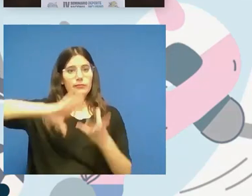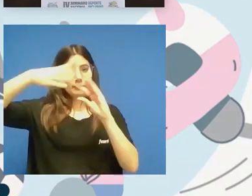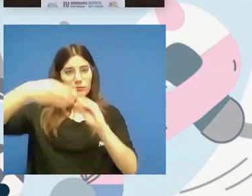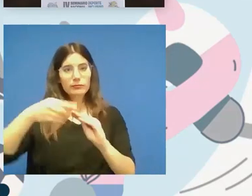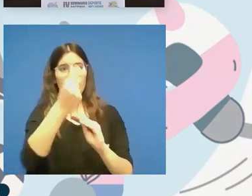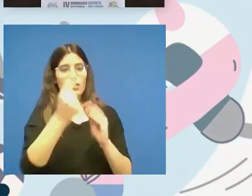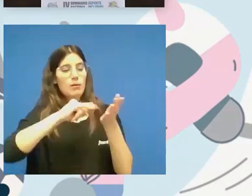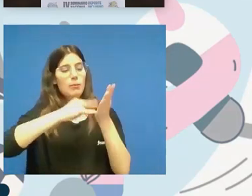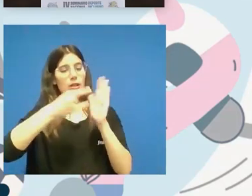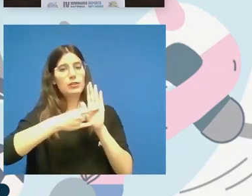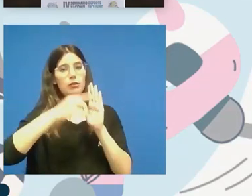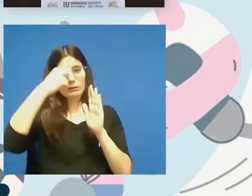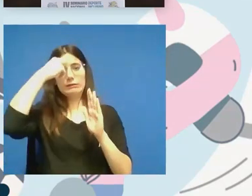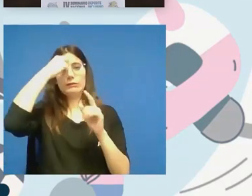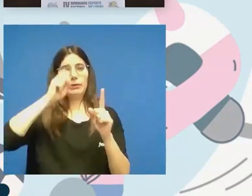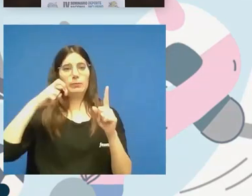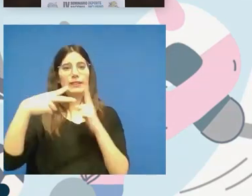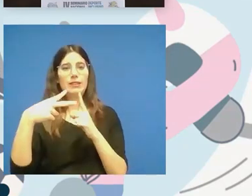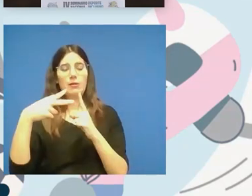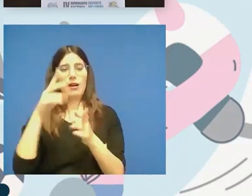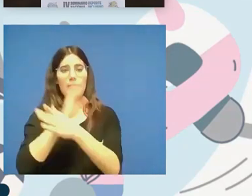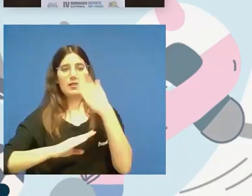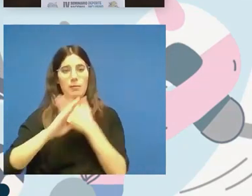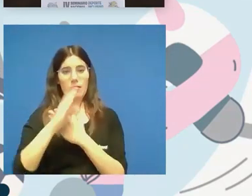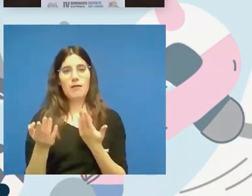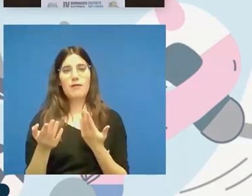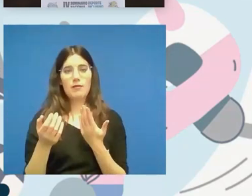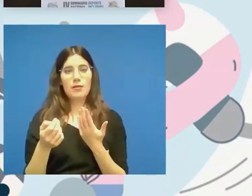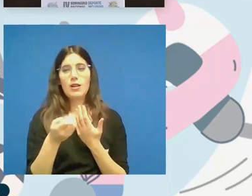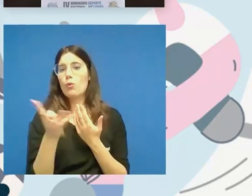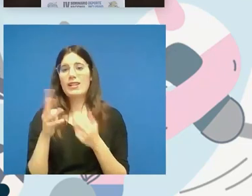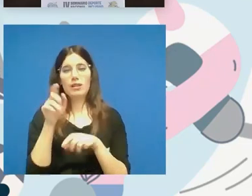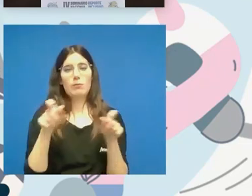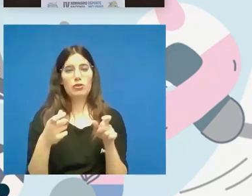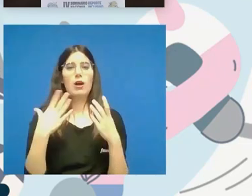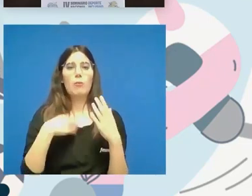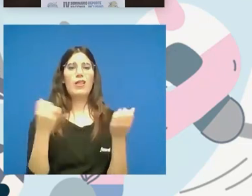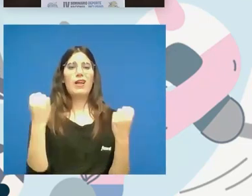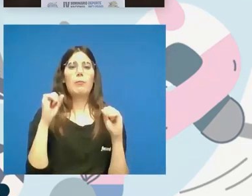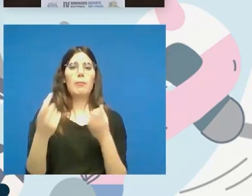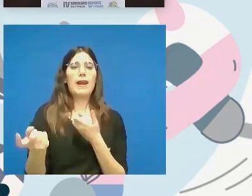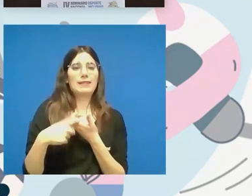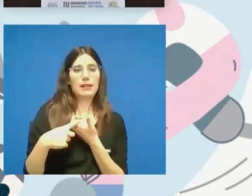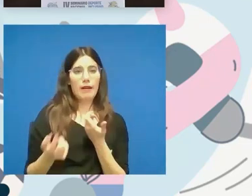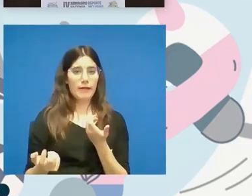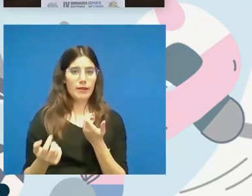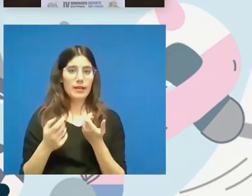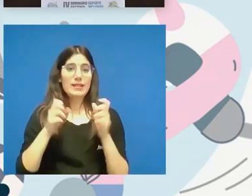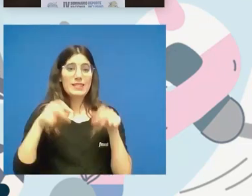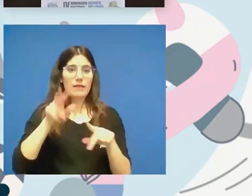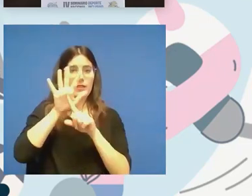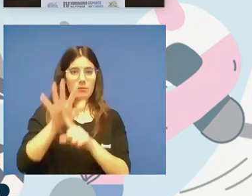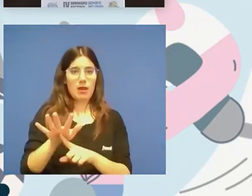proyectos para que todo el mundo los pueda practicar sin distinción de posibilidades y sin discriminación